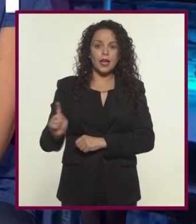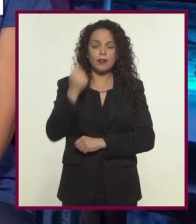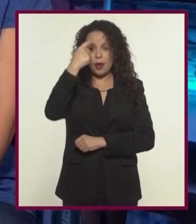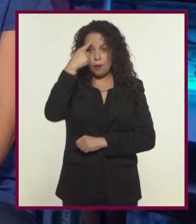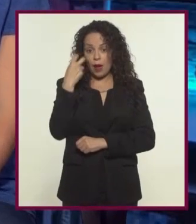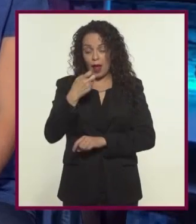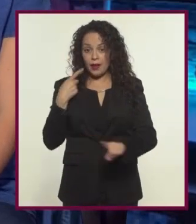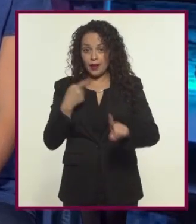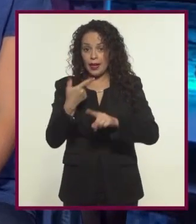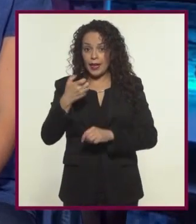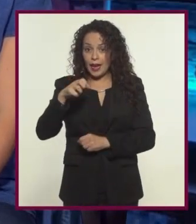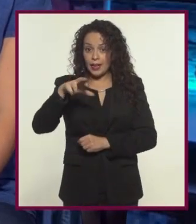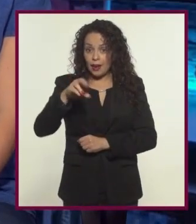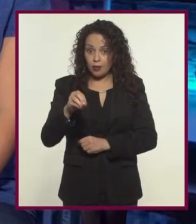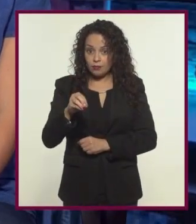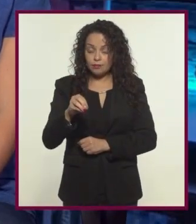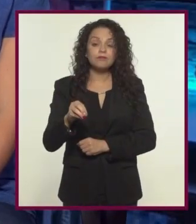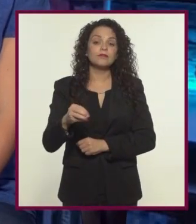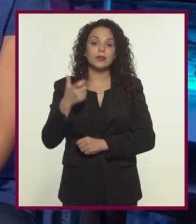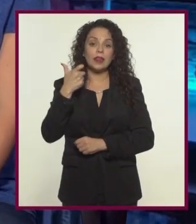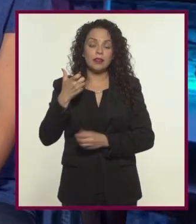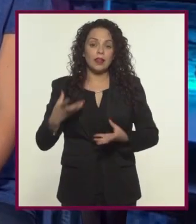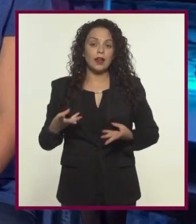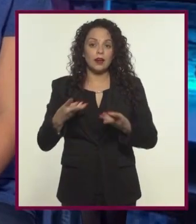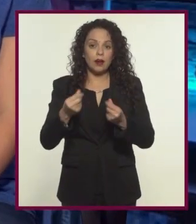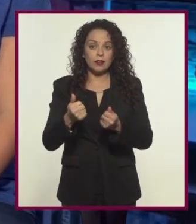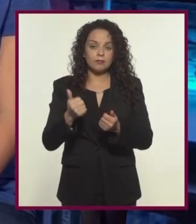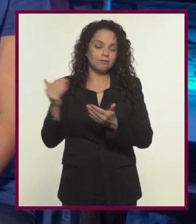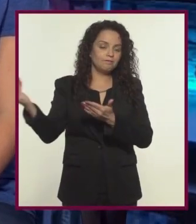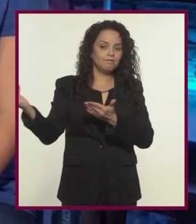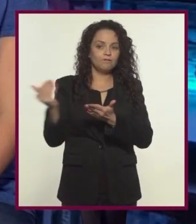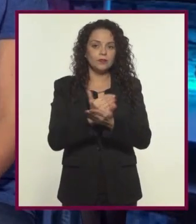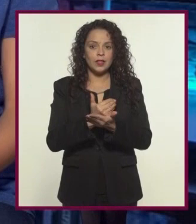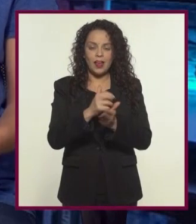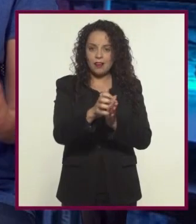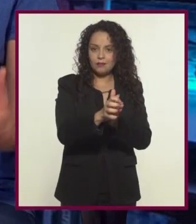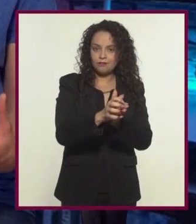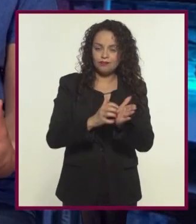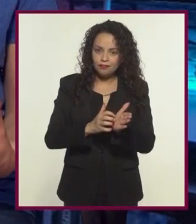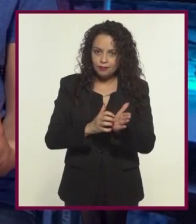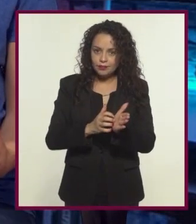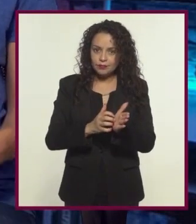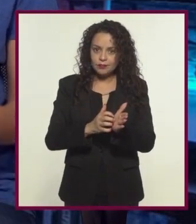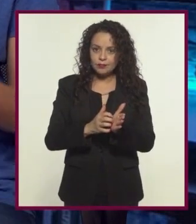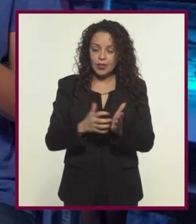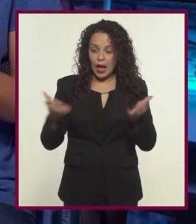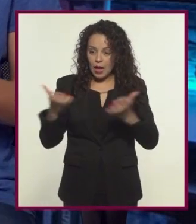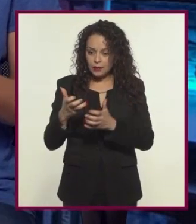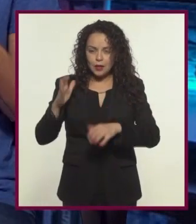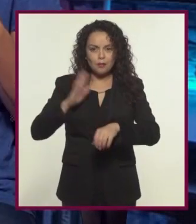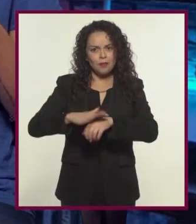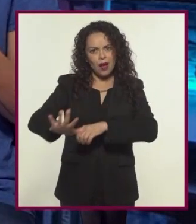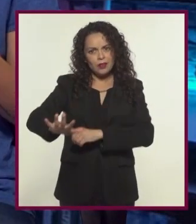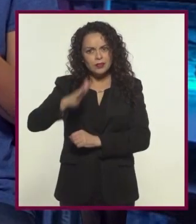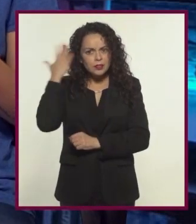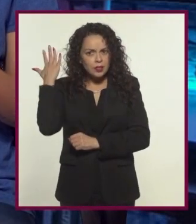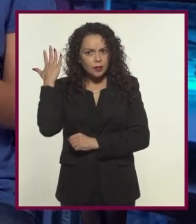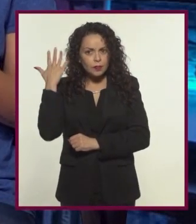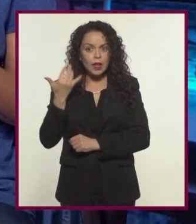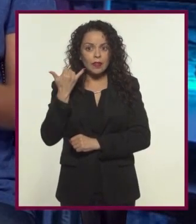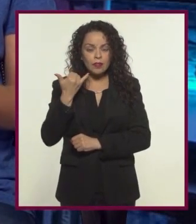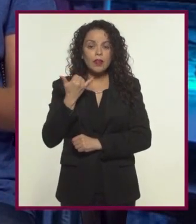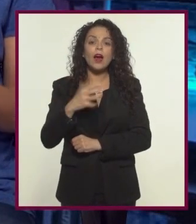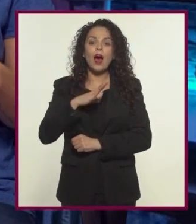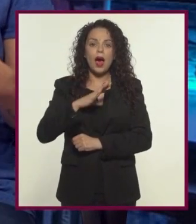digitalización en este género cinematográfico Los costos de la producción se redujeron La realización se agilizó